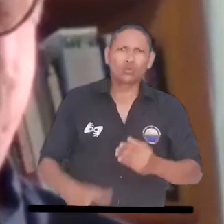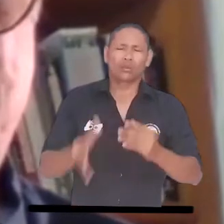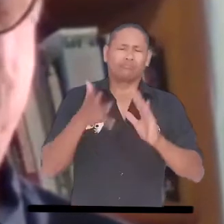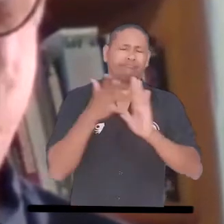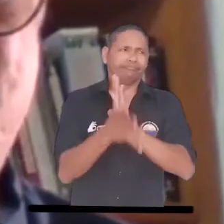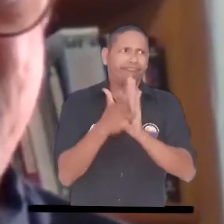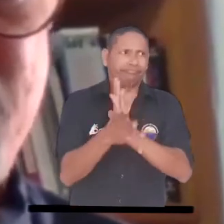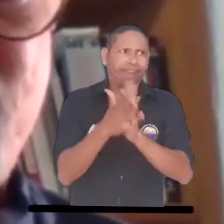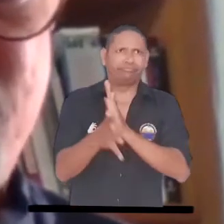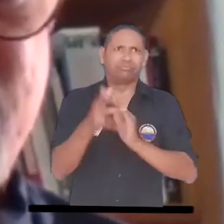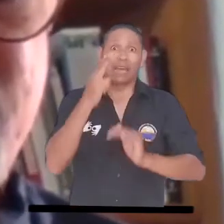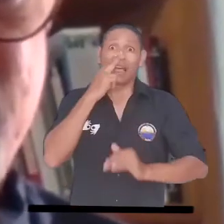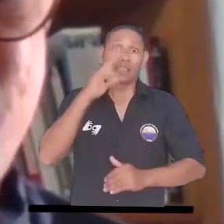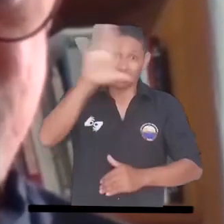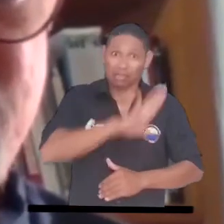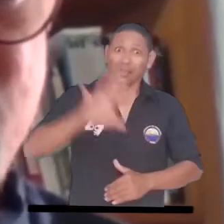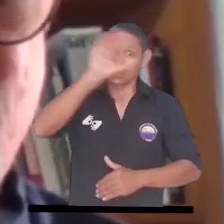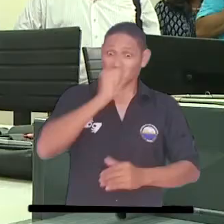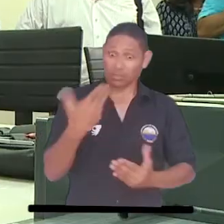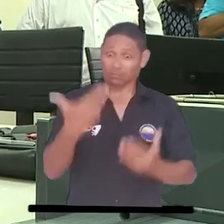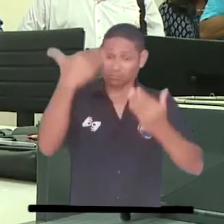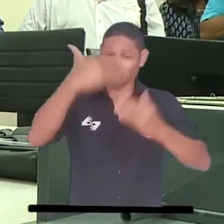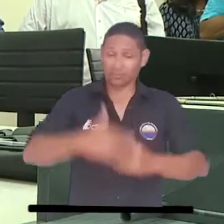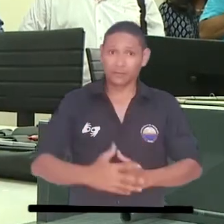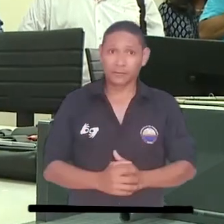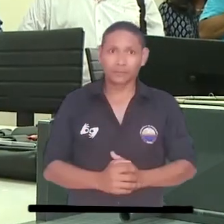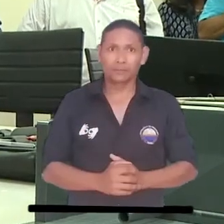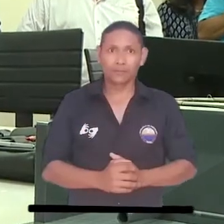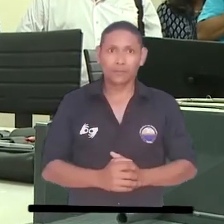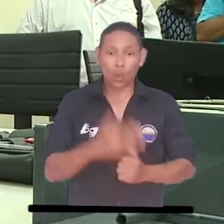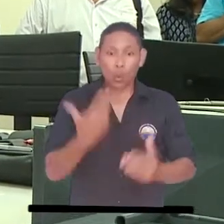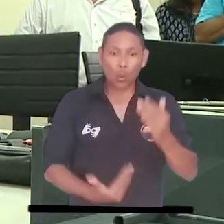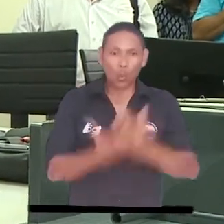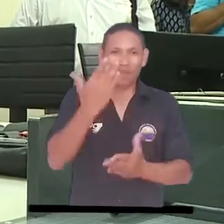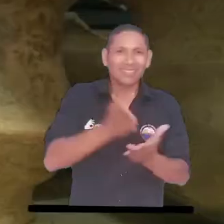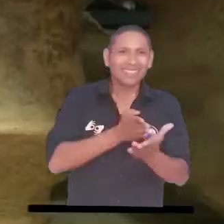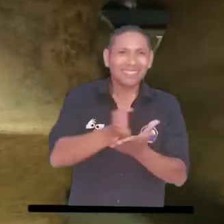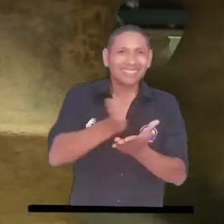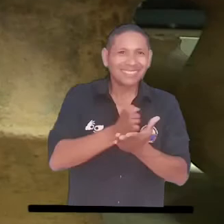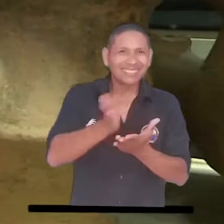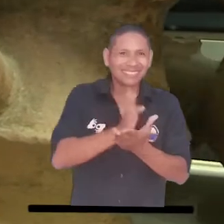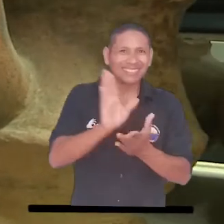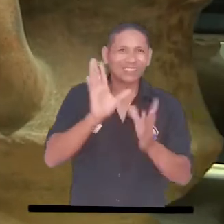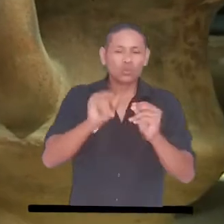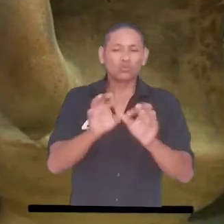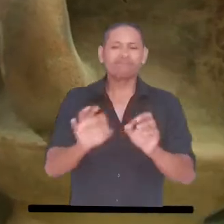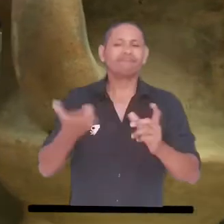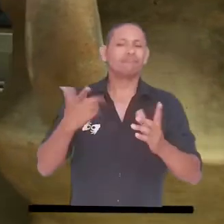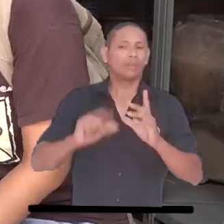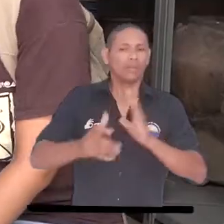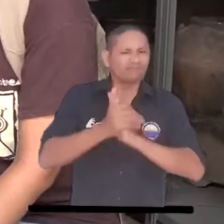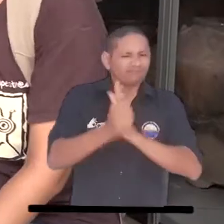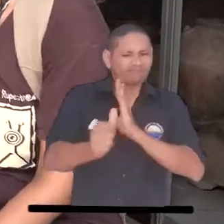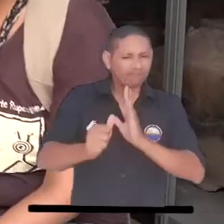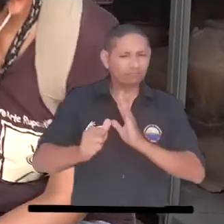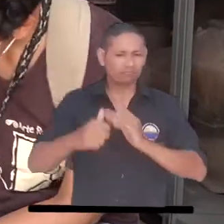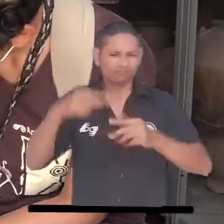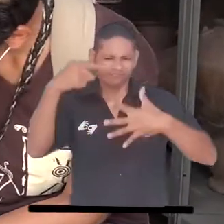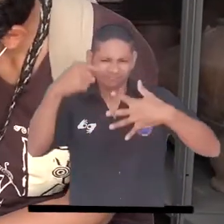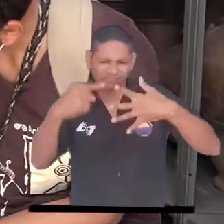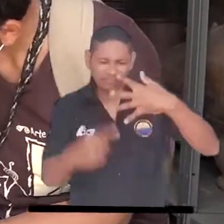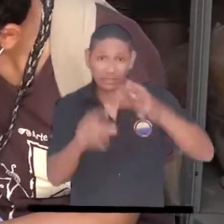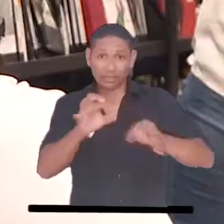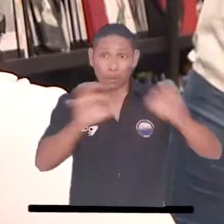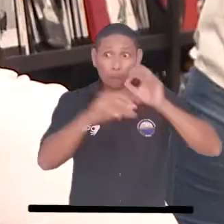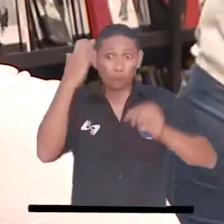decir en la historia regional y en la historia nacional. La nueva unidad académica que se ofrece en la modalidad de validación por competencias